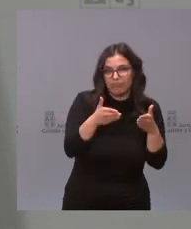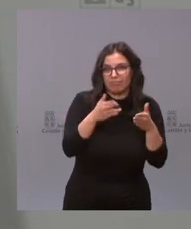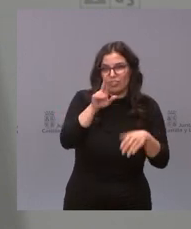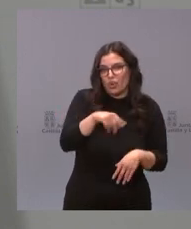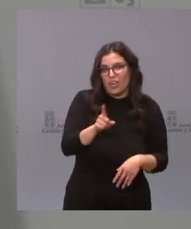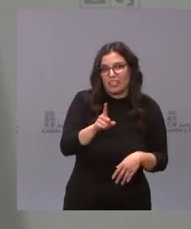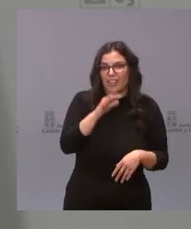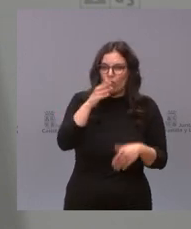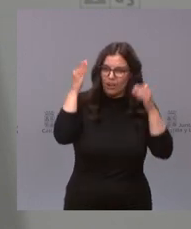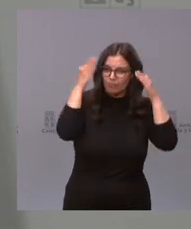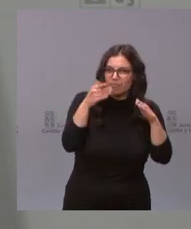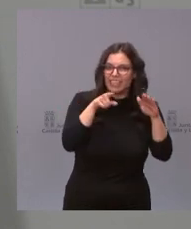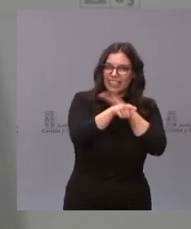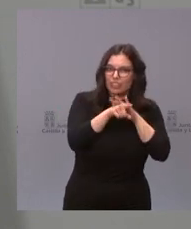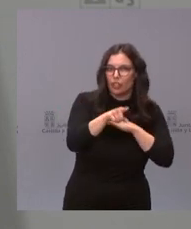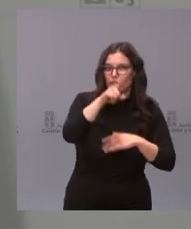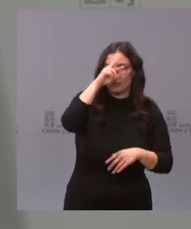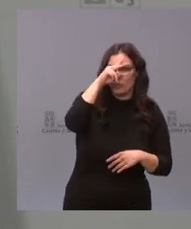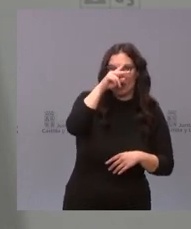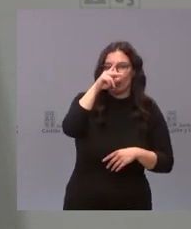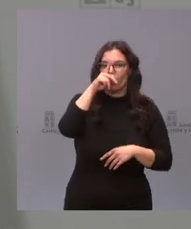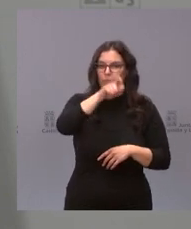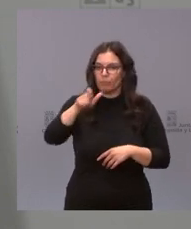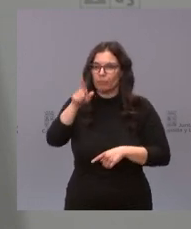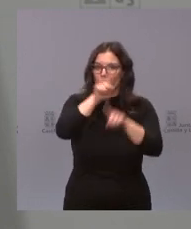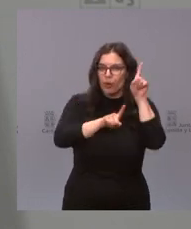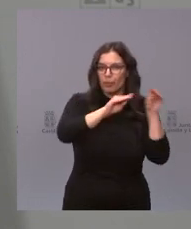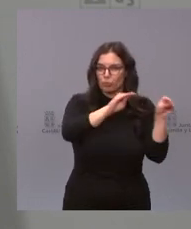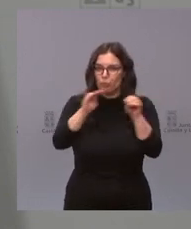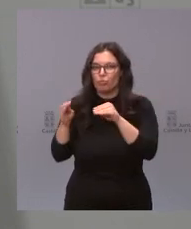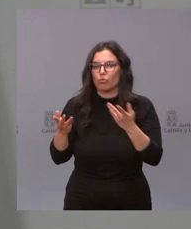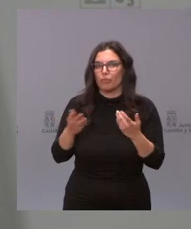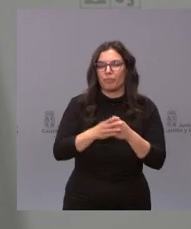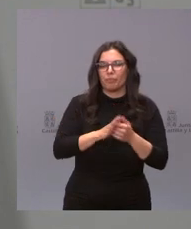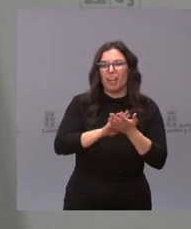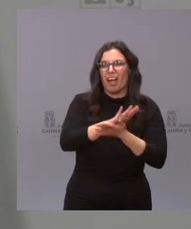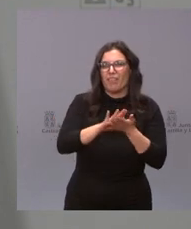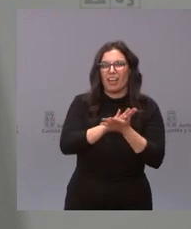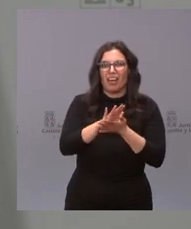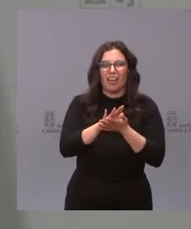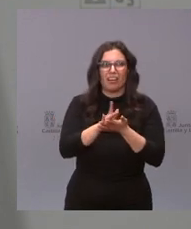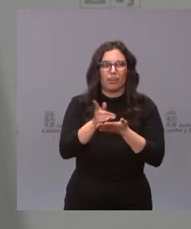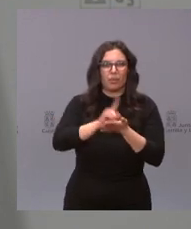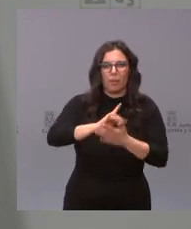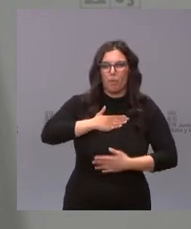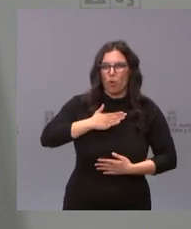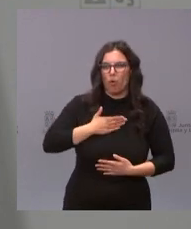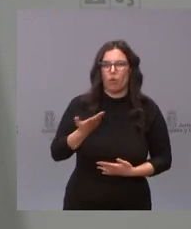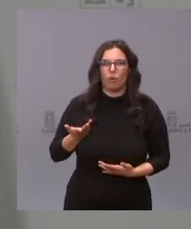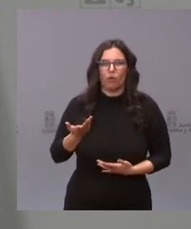estamos en la gestión en la preocupación de los problemas de las personas no hablar vuelvo a decir de lo propio de